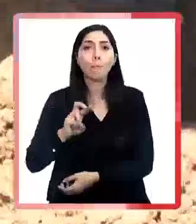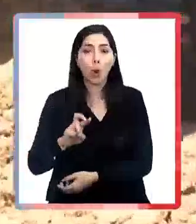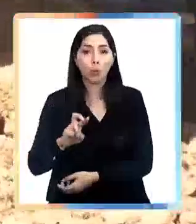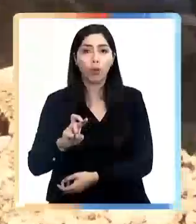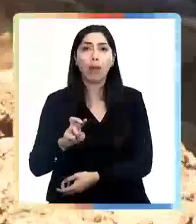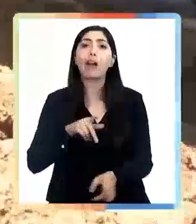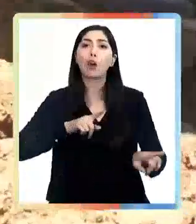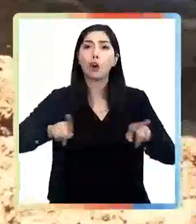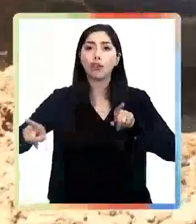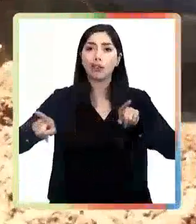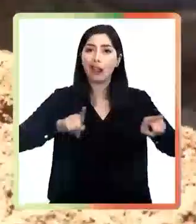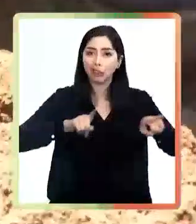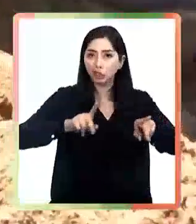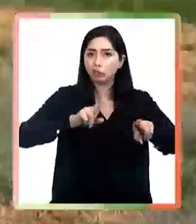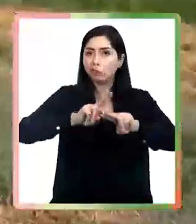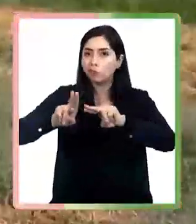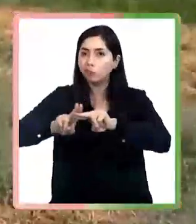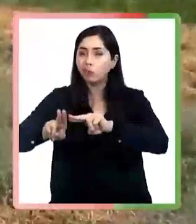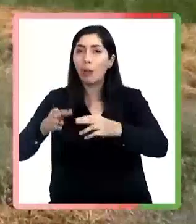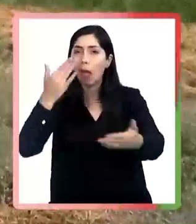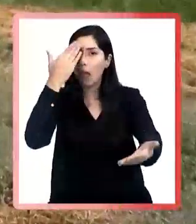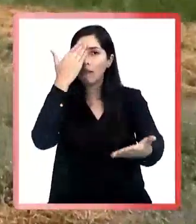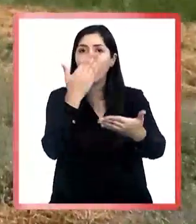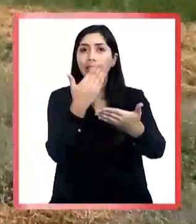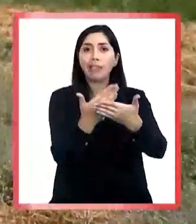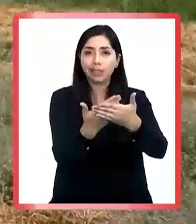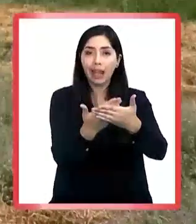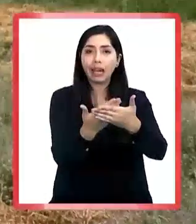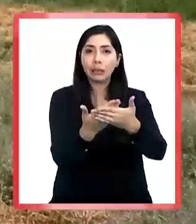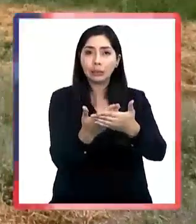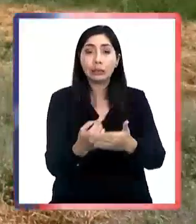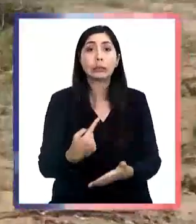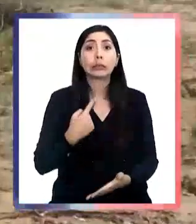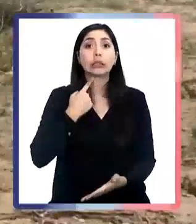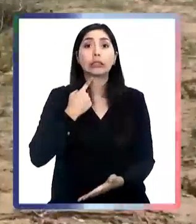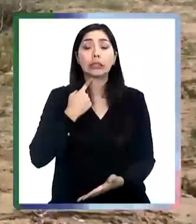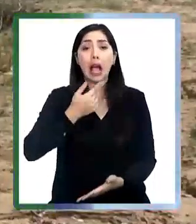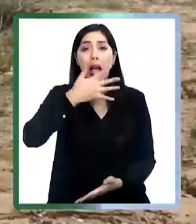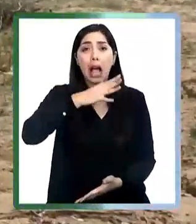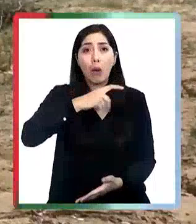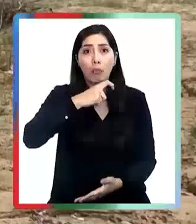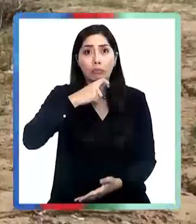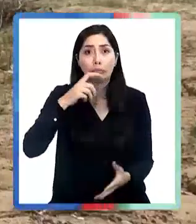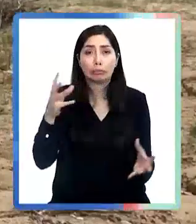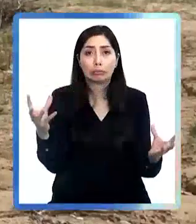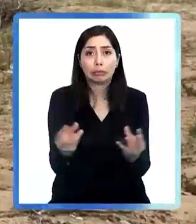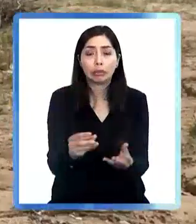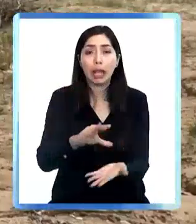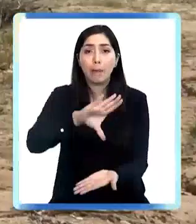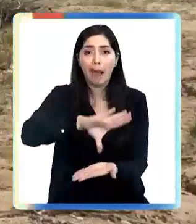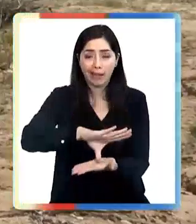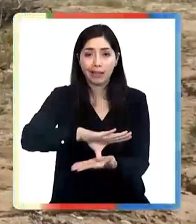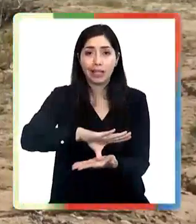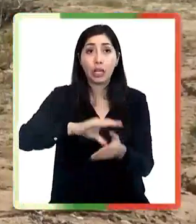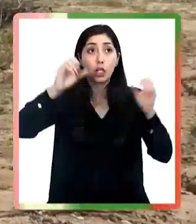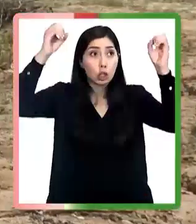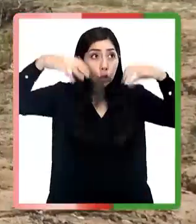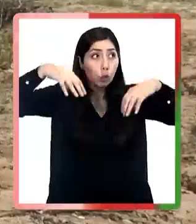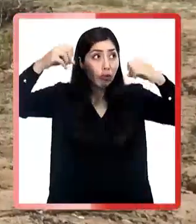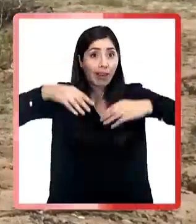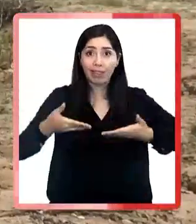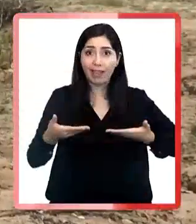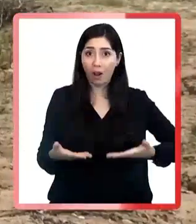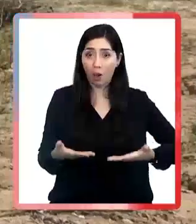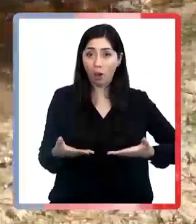para la coordinación de acciones para enfrentar la extensa crisis hídrica del país. Se descartó que las lluvias recientes